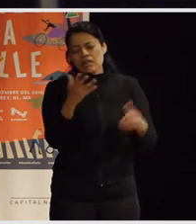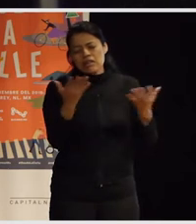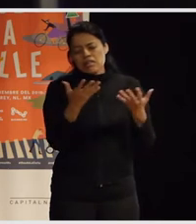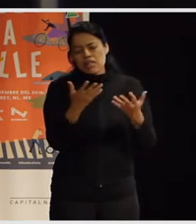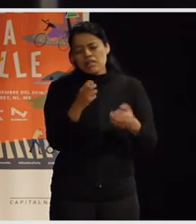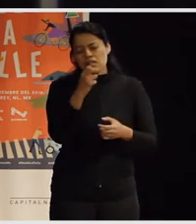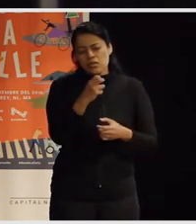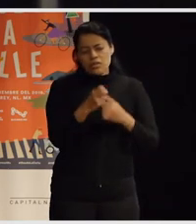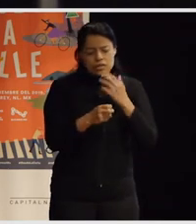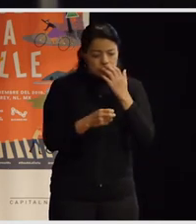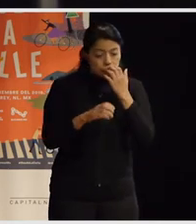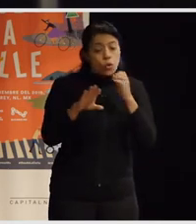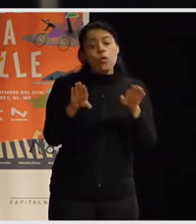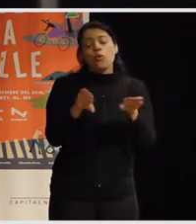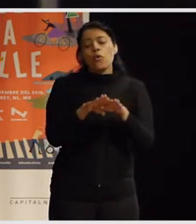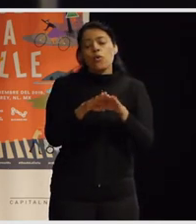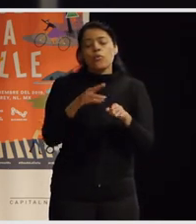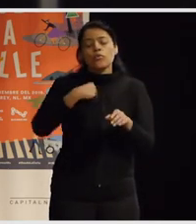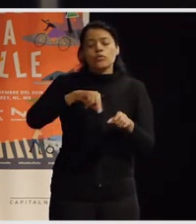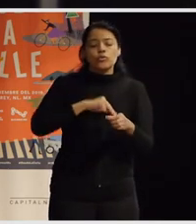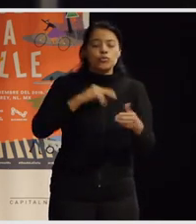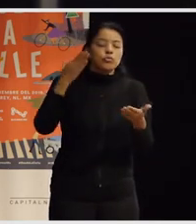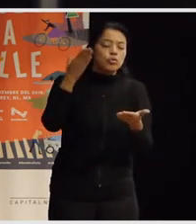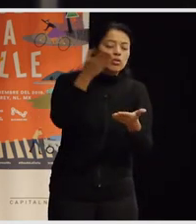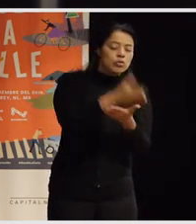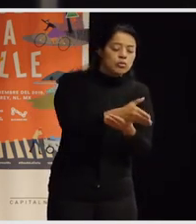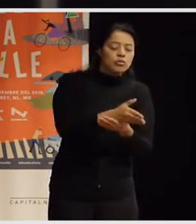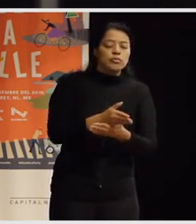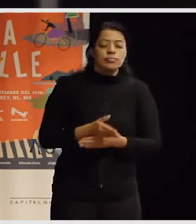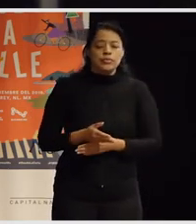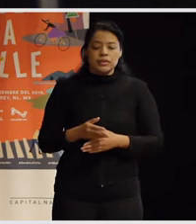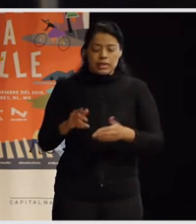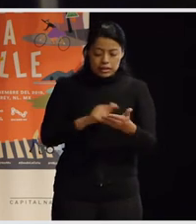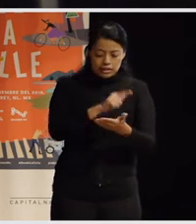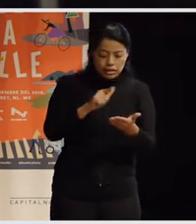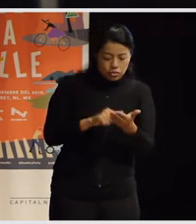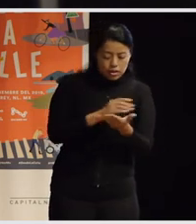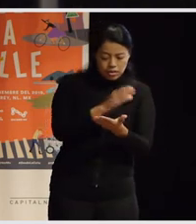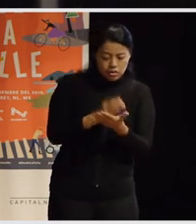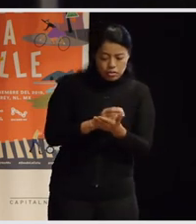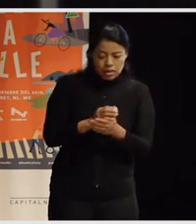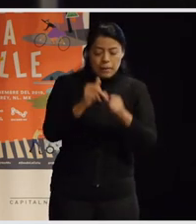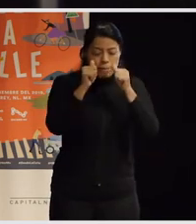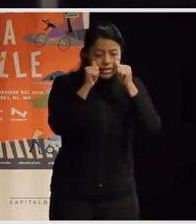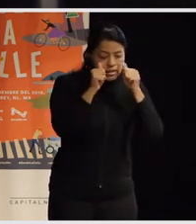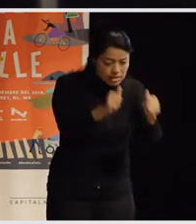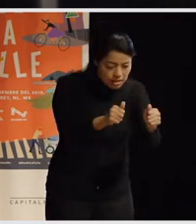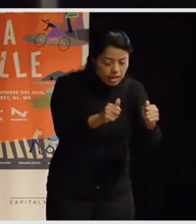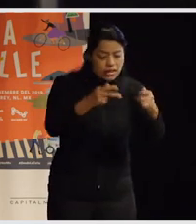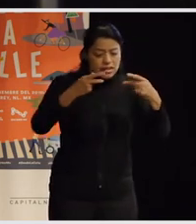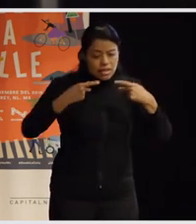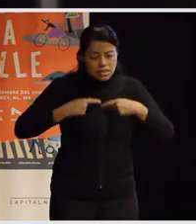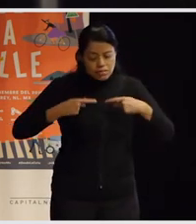estas cómo hacemos intervenciones en el espacio urbano que tomen en cuenta a las personas que trabajan en la